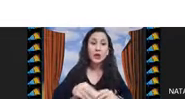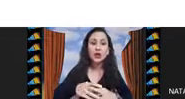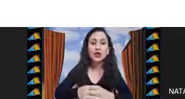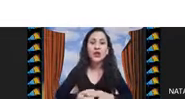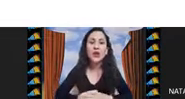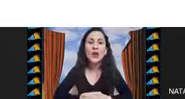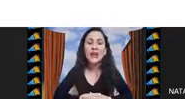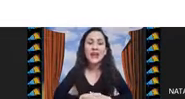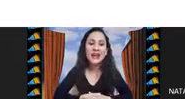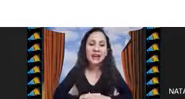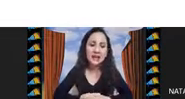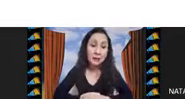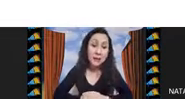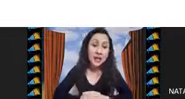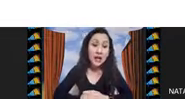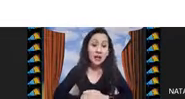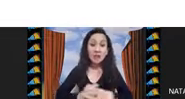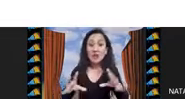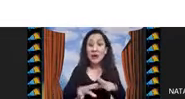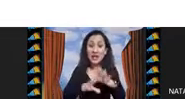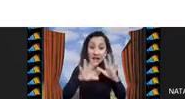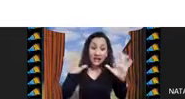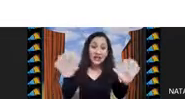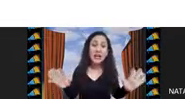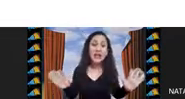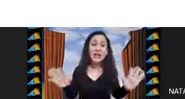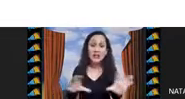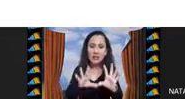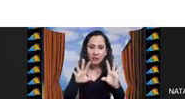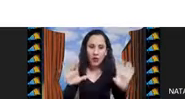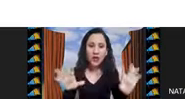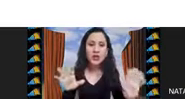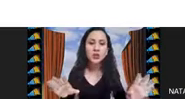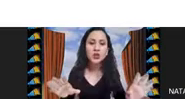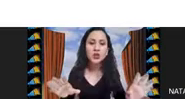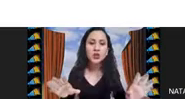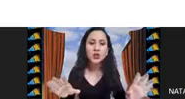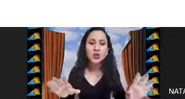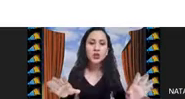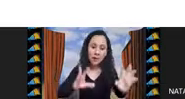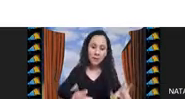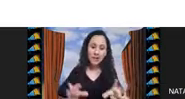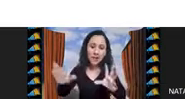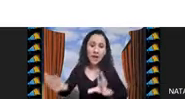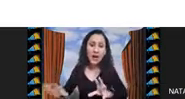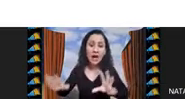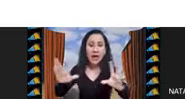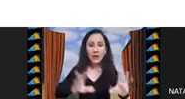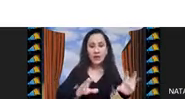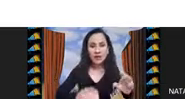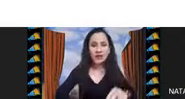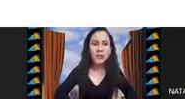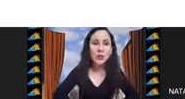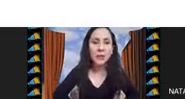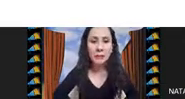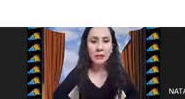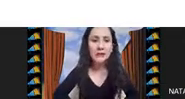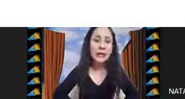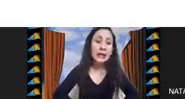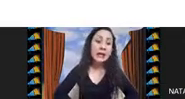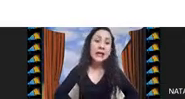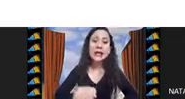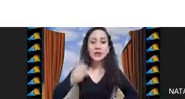específico, sino que, de manera general, ese enfoque de búsqueda, yo podría aplicarlo a diferentes